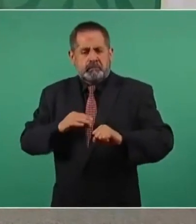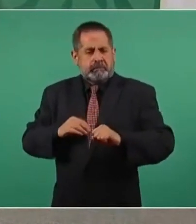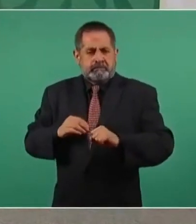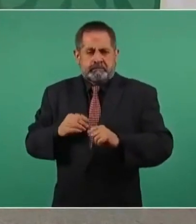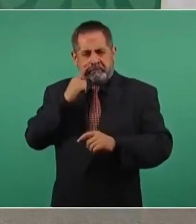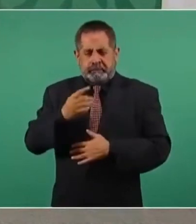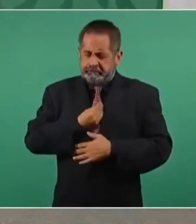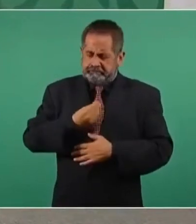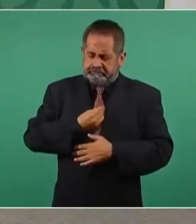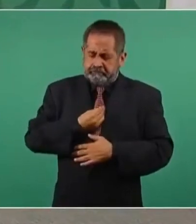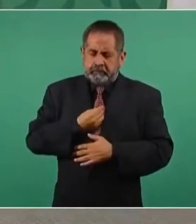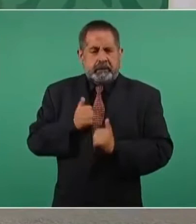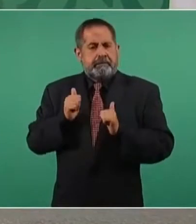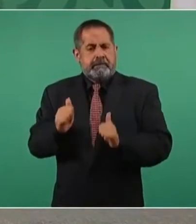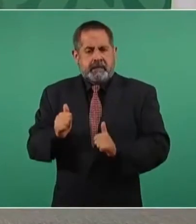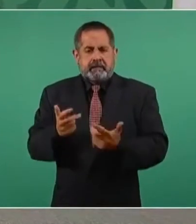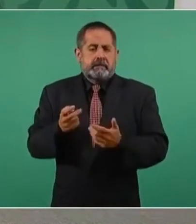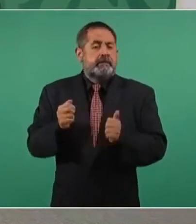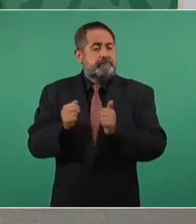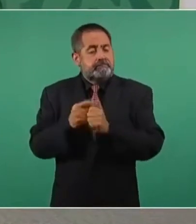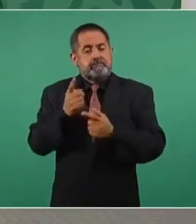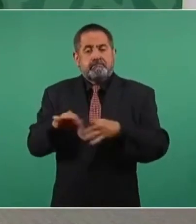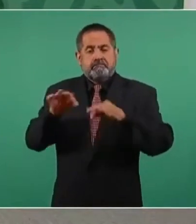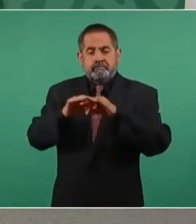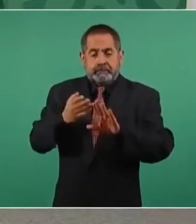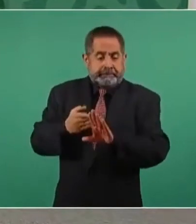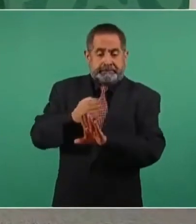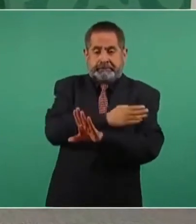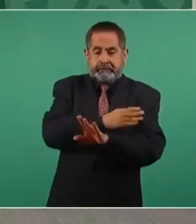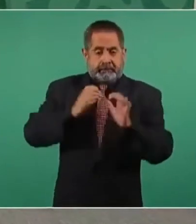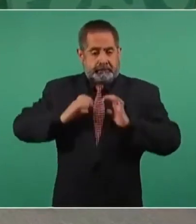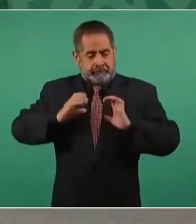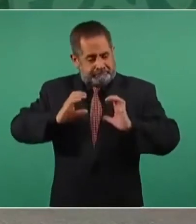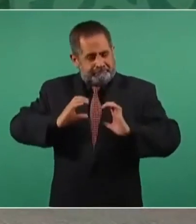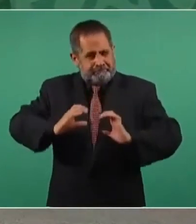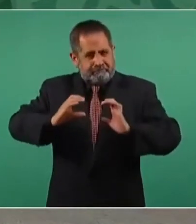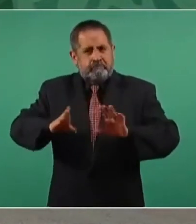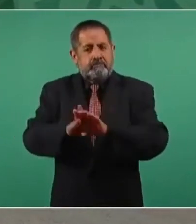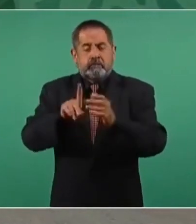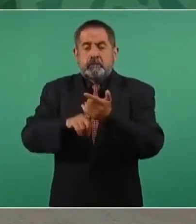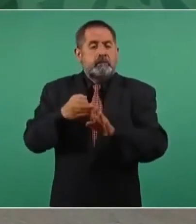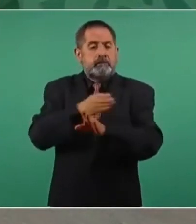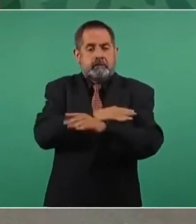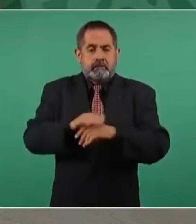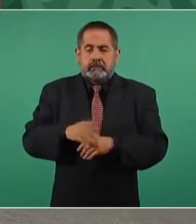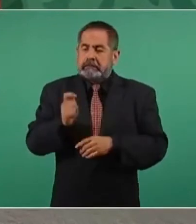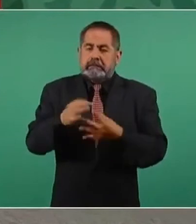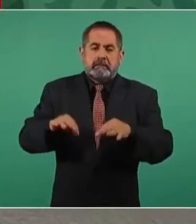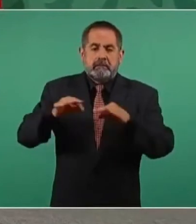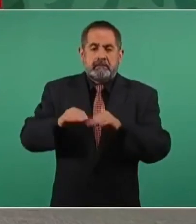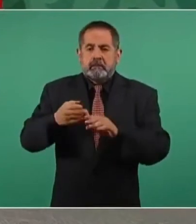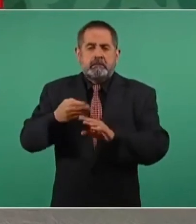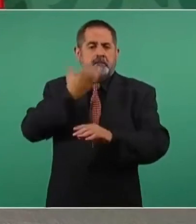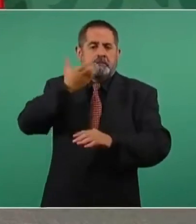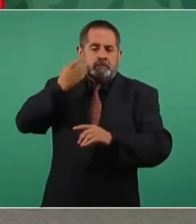se enfrentan las enfermedades con la medicina preventiva depende mucho de lo que nosotros hacemos